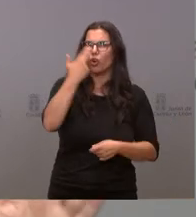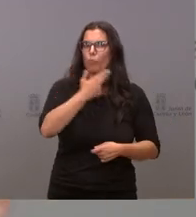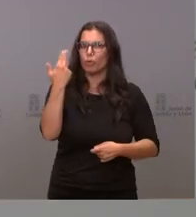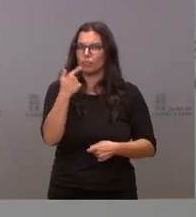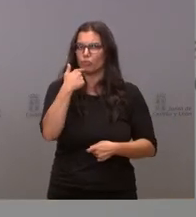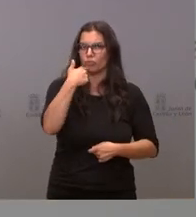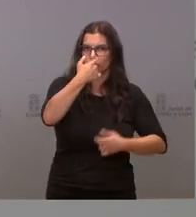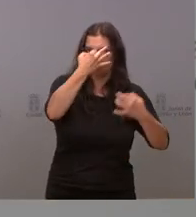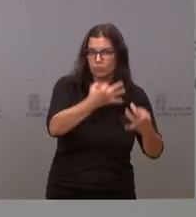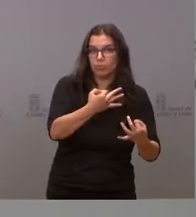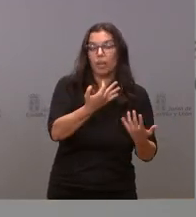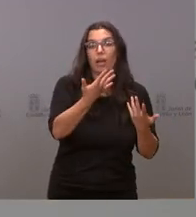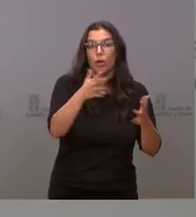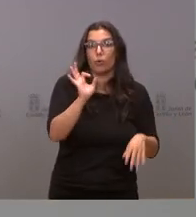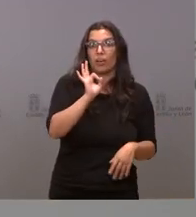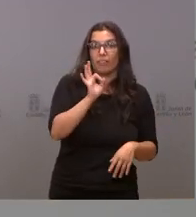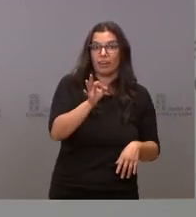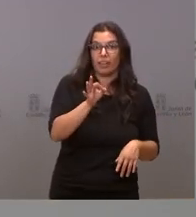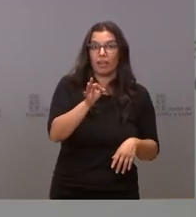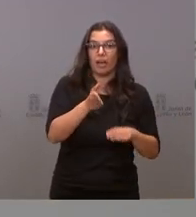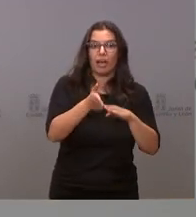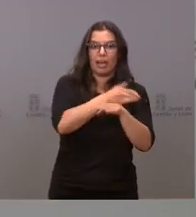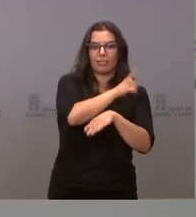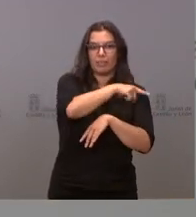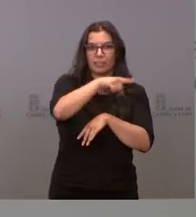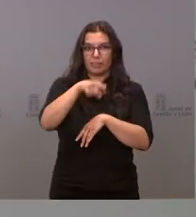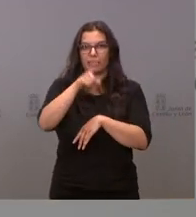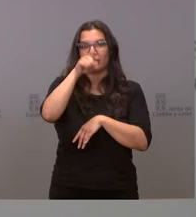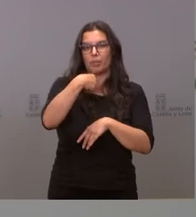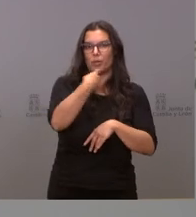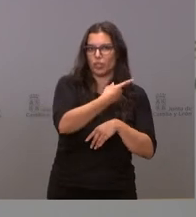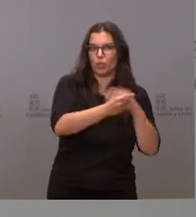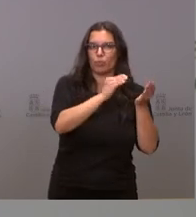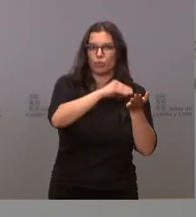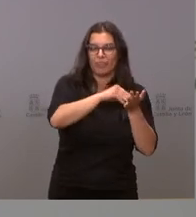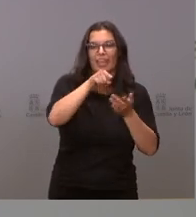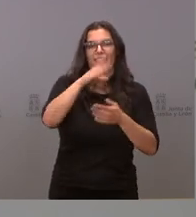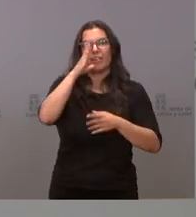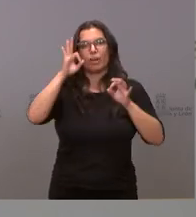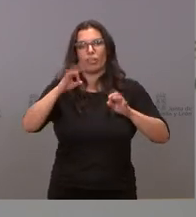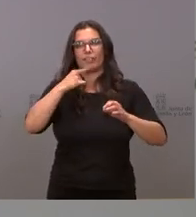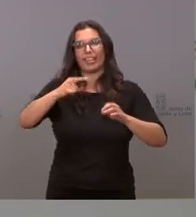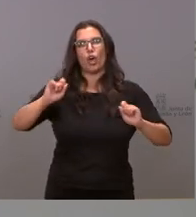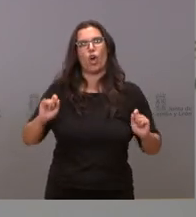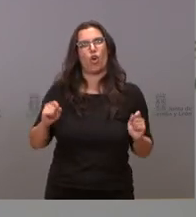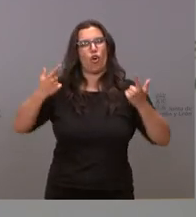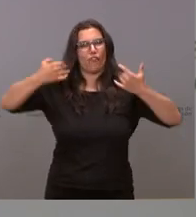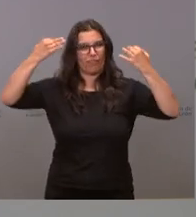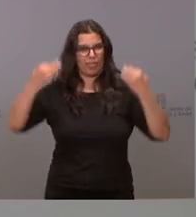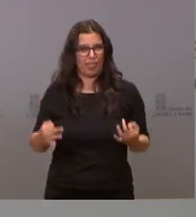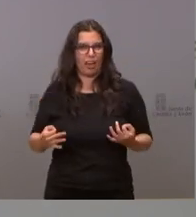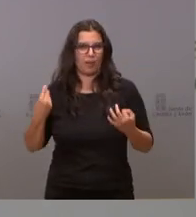verdad que todos los meses previos lo había dicho también y ahí se anunció en el que iba a